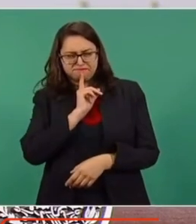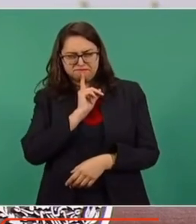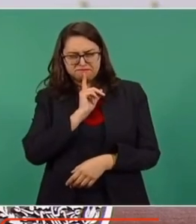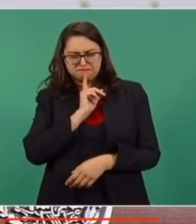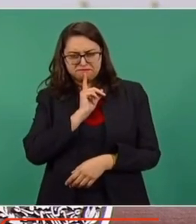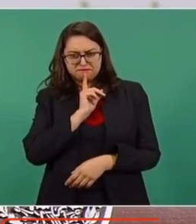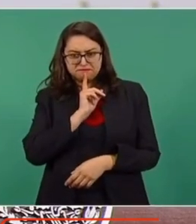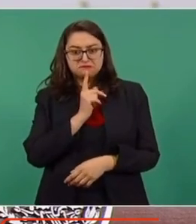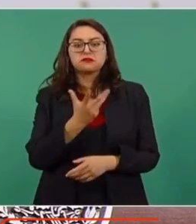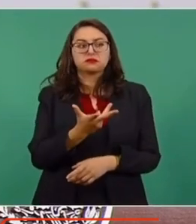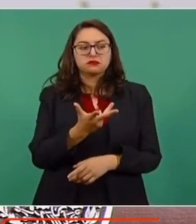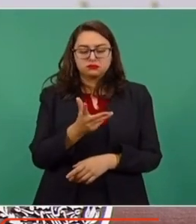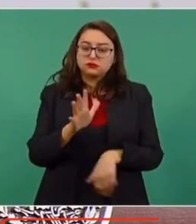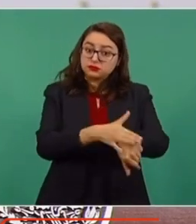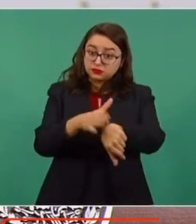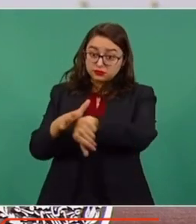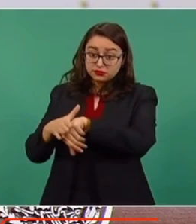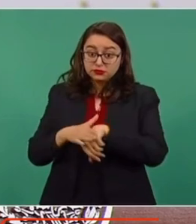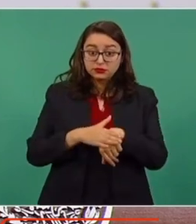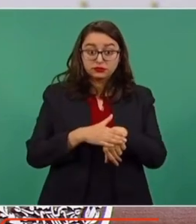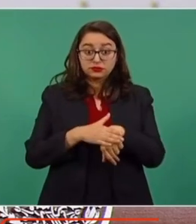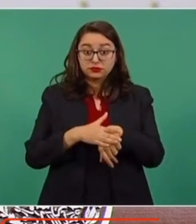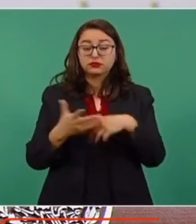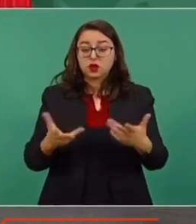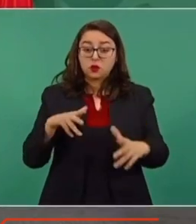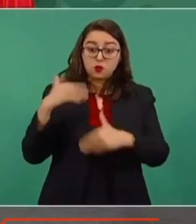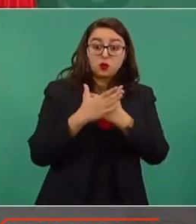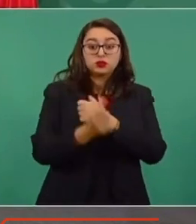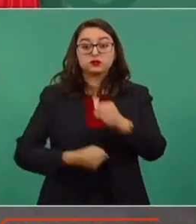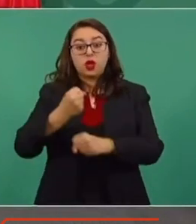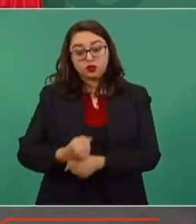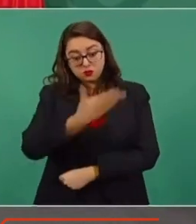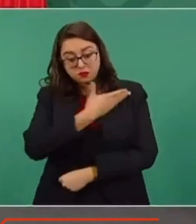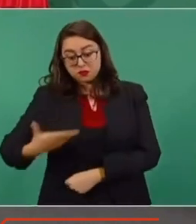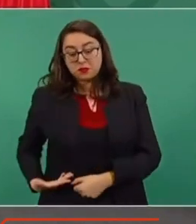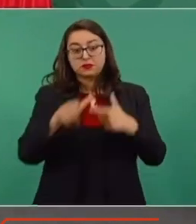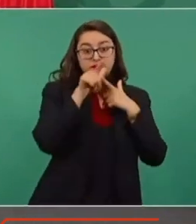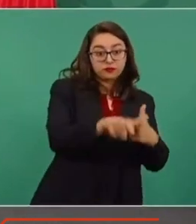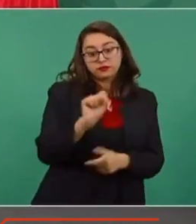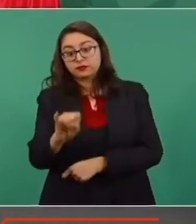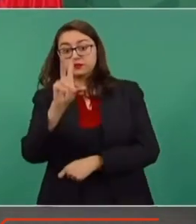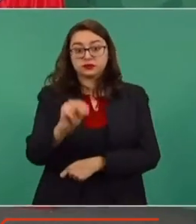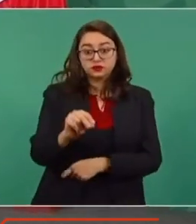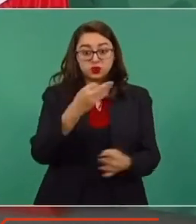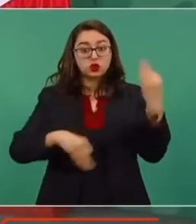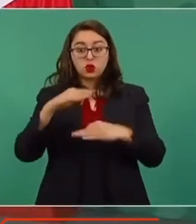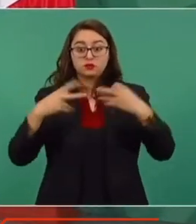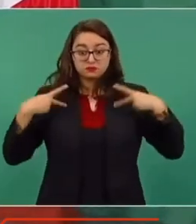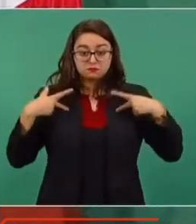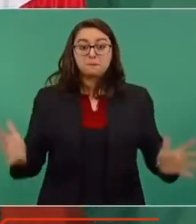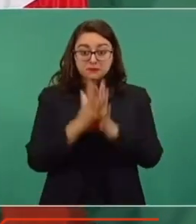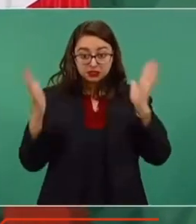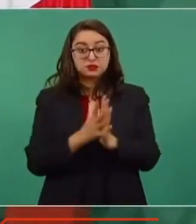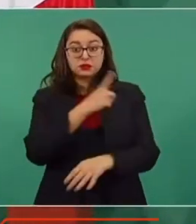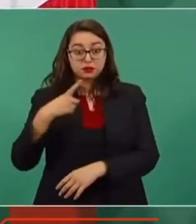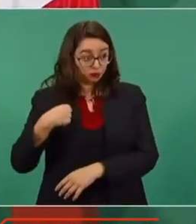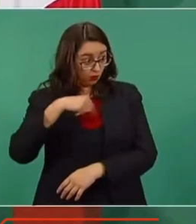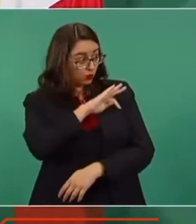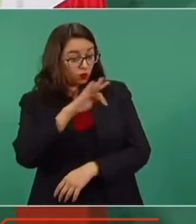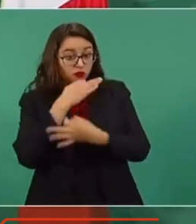hay que participar en... Todo el pueblo. ¿Sí puedo decirlo? Sí.